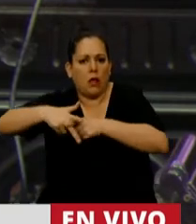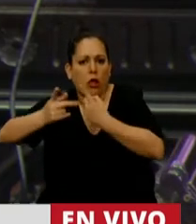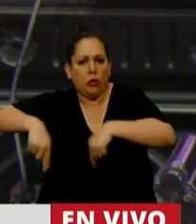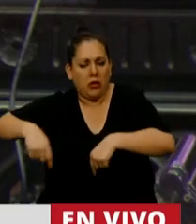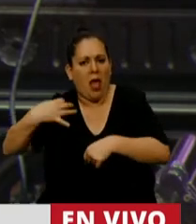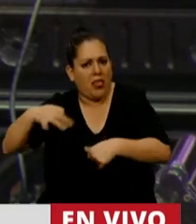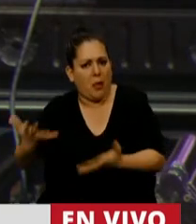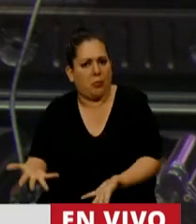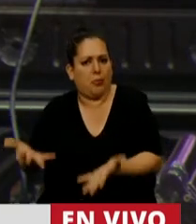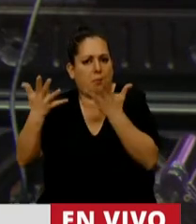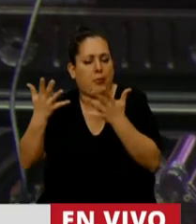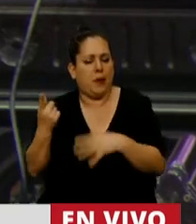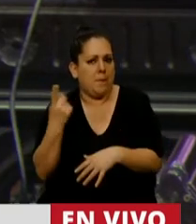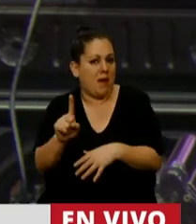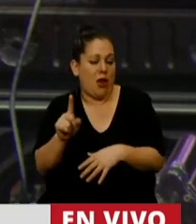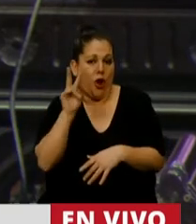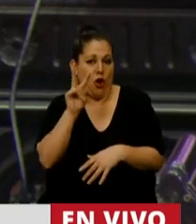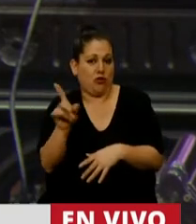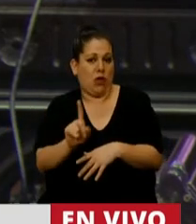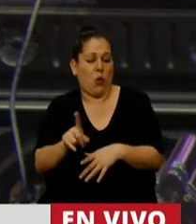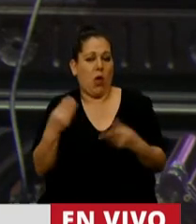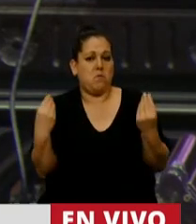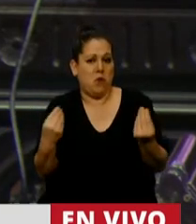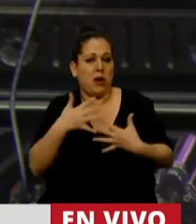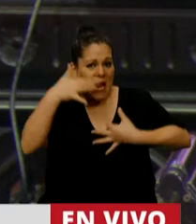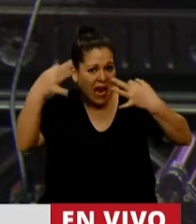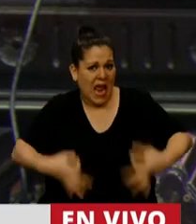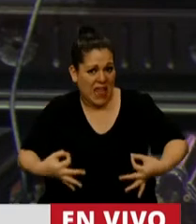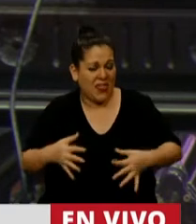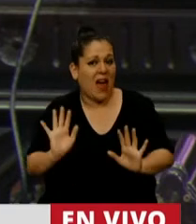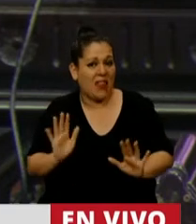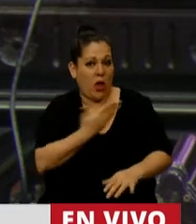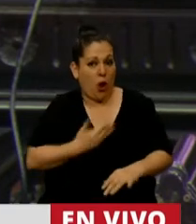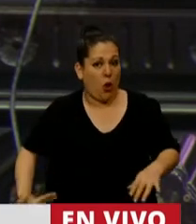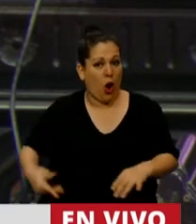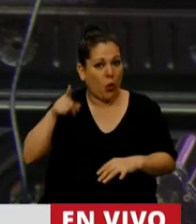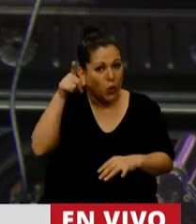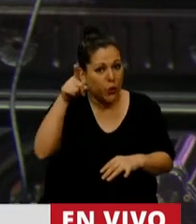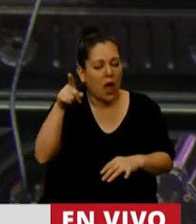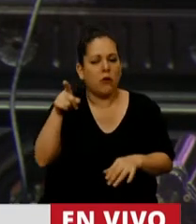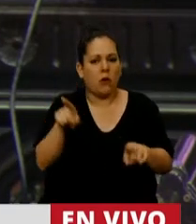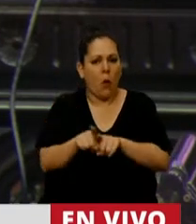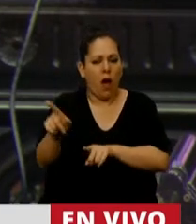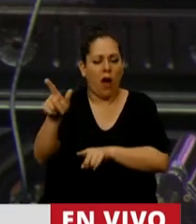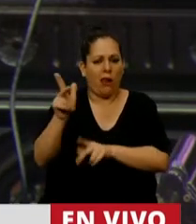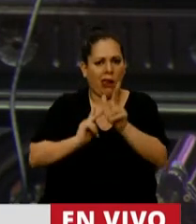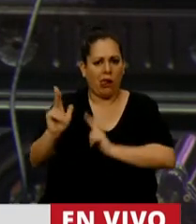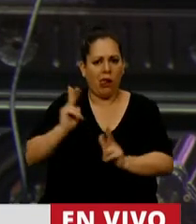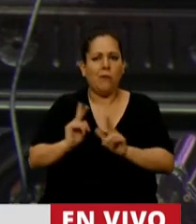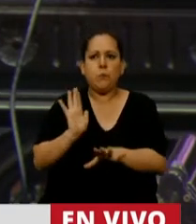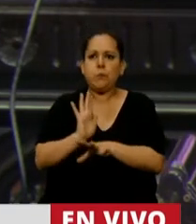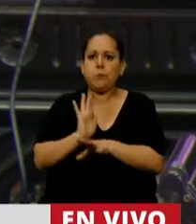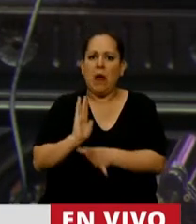Pero eso no se ve. Y no se ve porque casualmente las señales que da el gobierno desalientan la inversión,